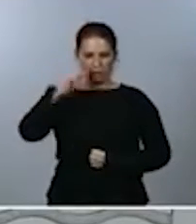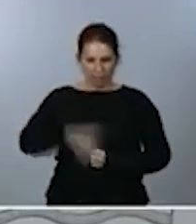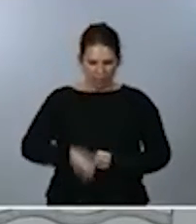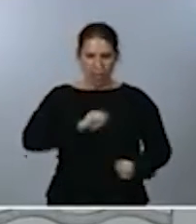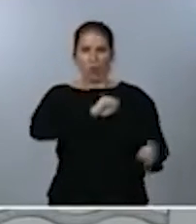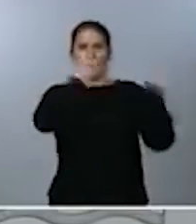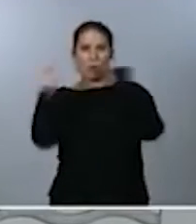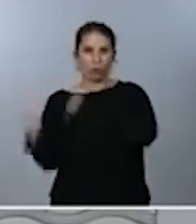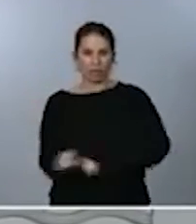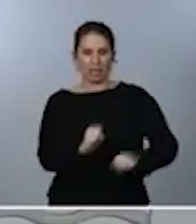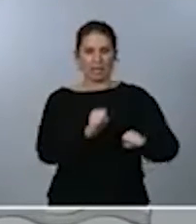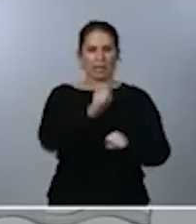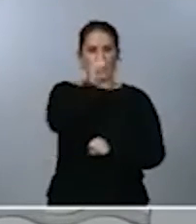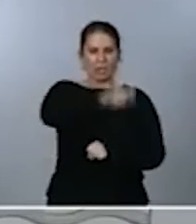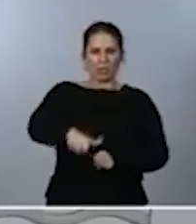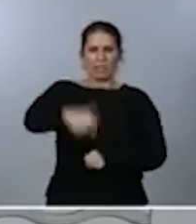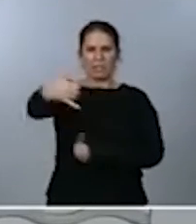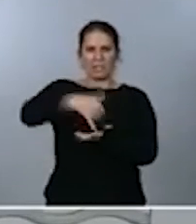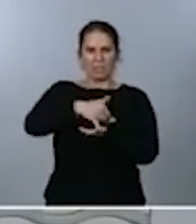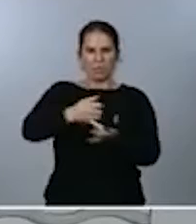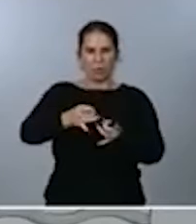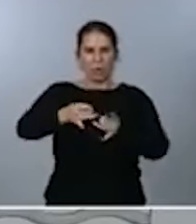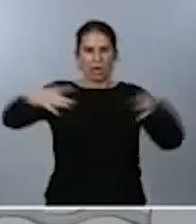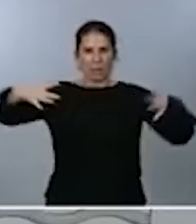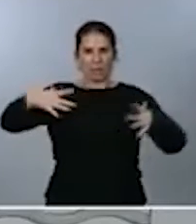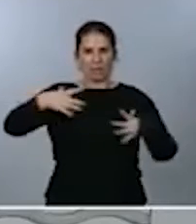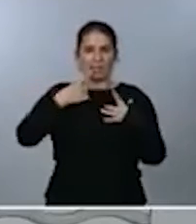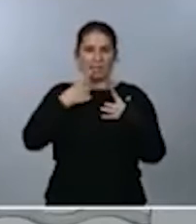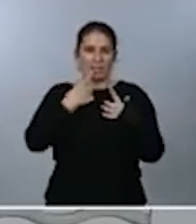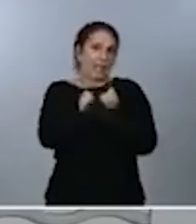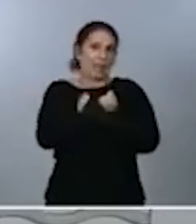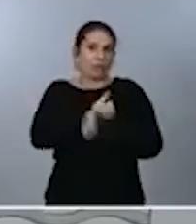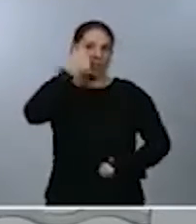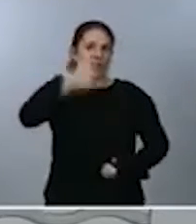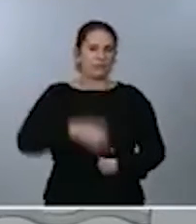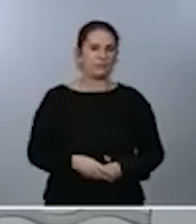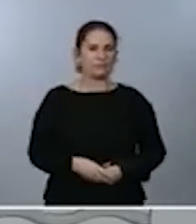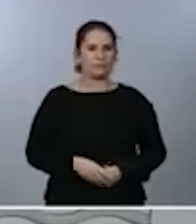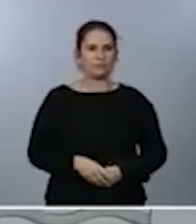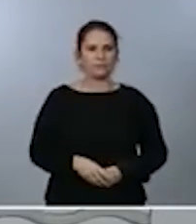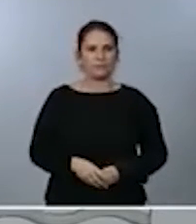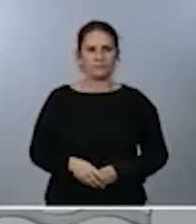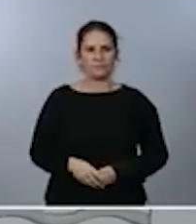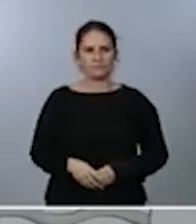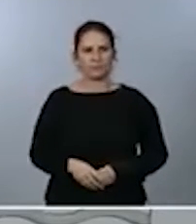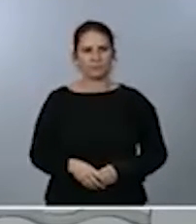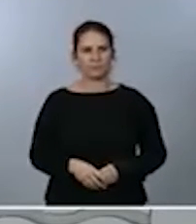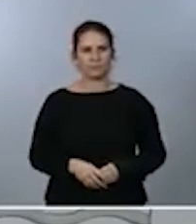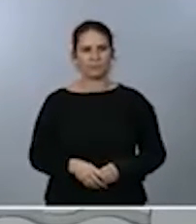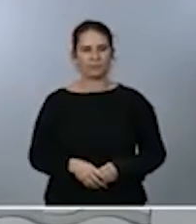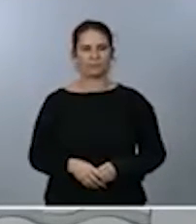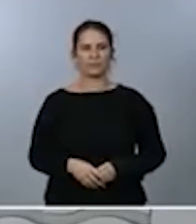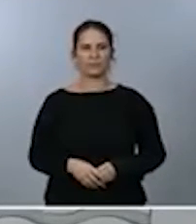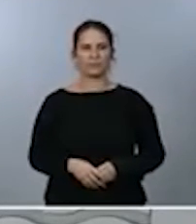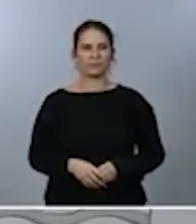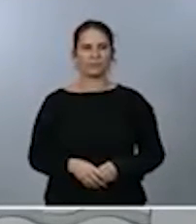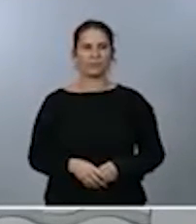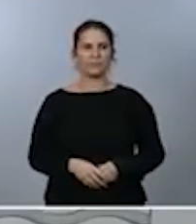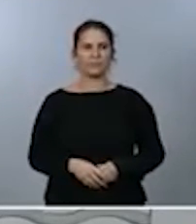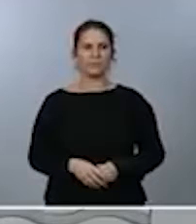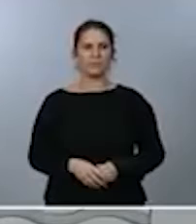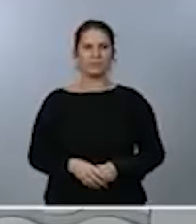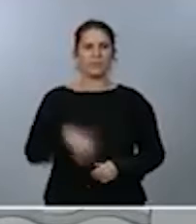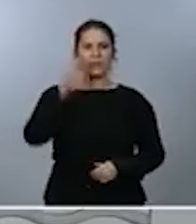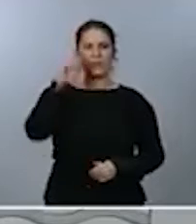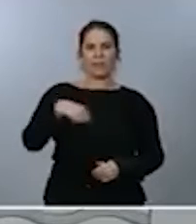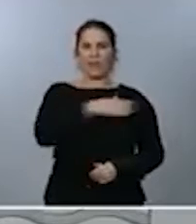personas vulnerables, a las personas que más queremos. Por otro lado, quería transmitirles que el Gobierno va a mantener su